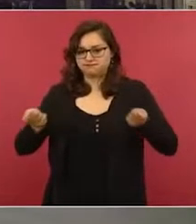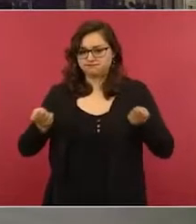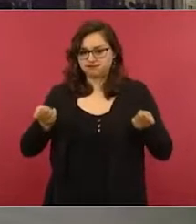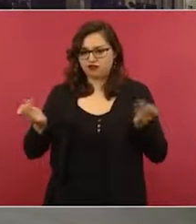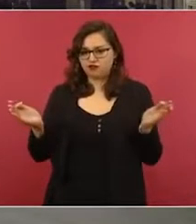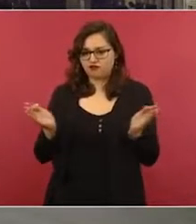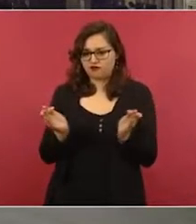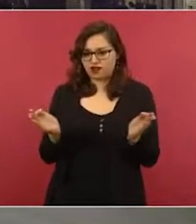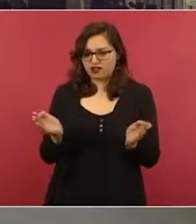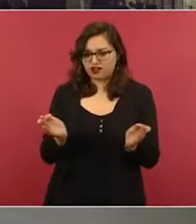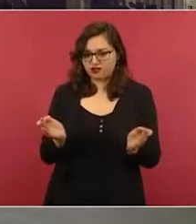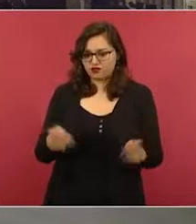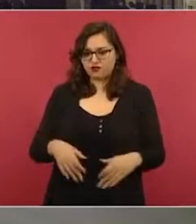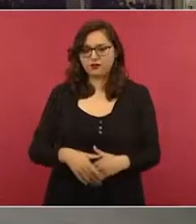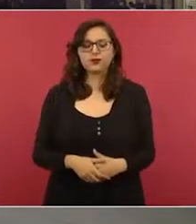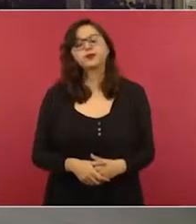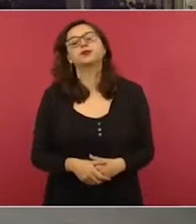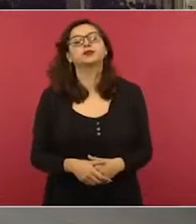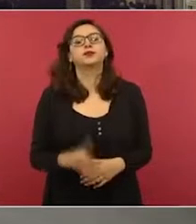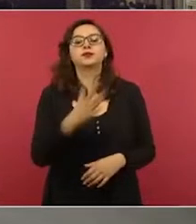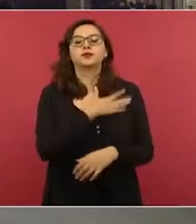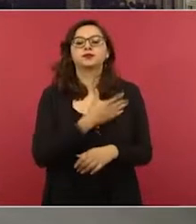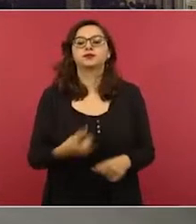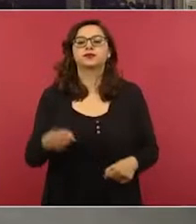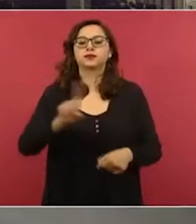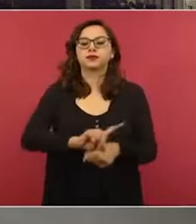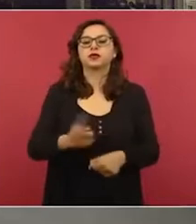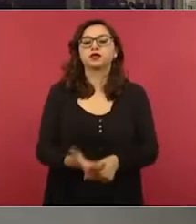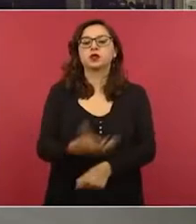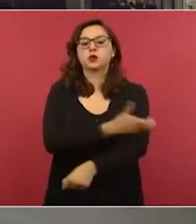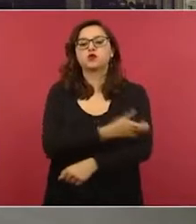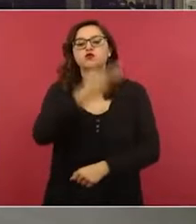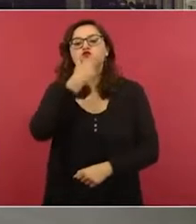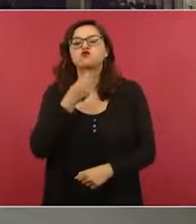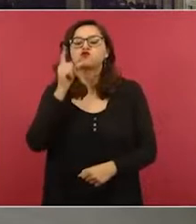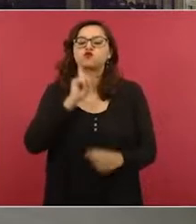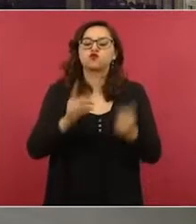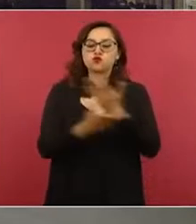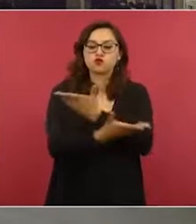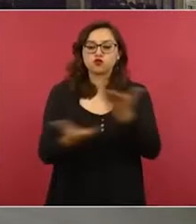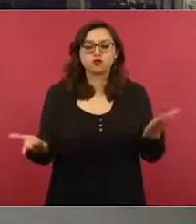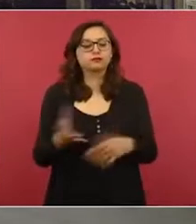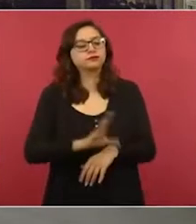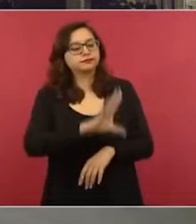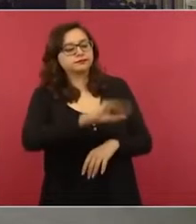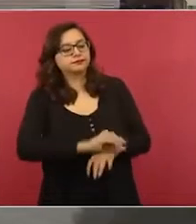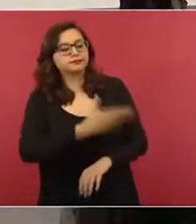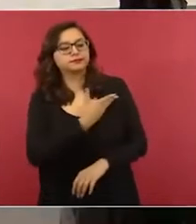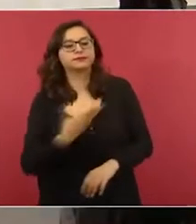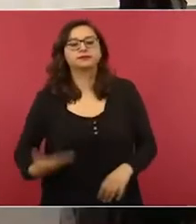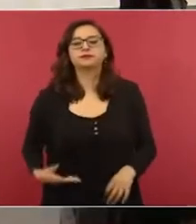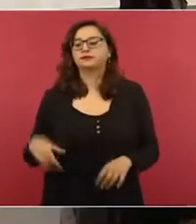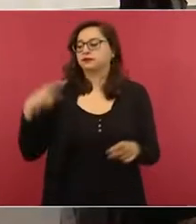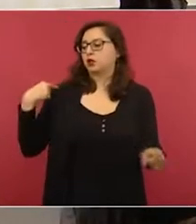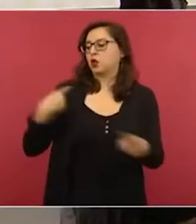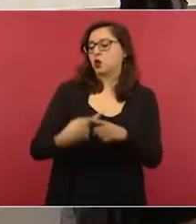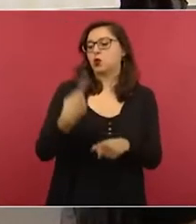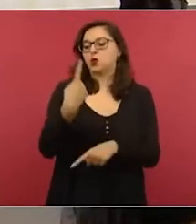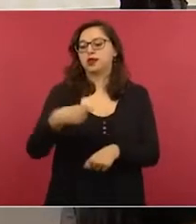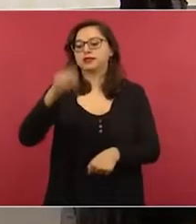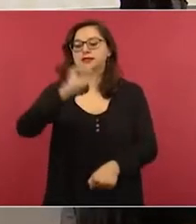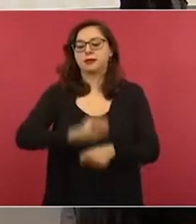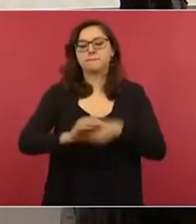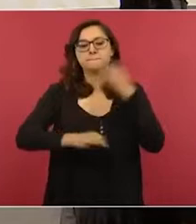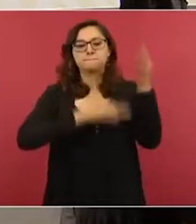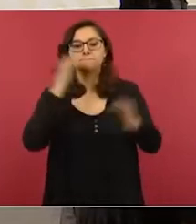Buen día, señor presidente, con su permiso, compañeras, compañeros. Este es el quién es quién en las mentiras de la semana del 6 de abril